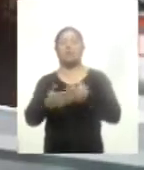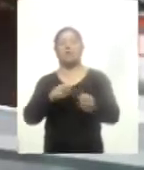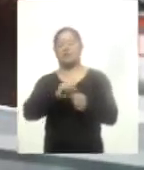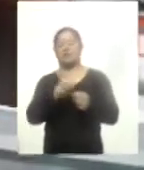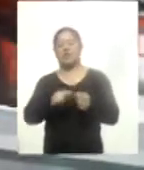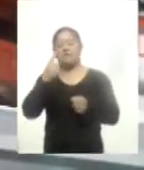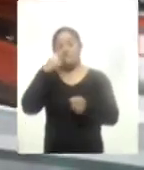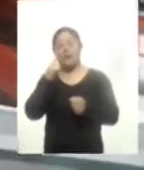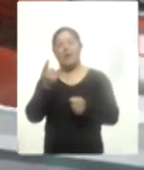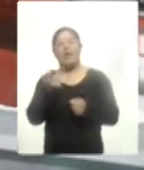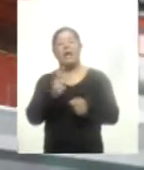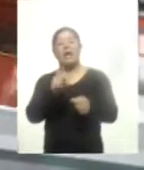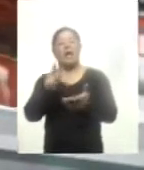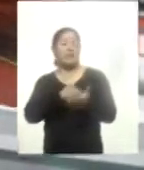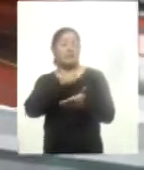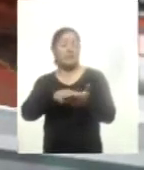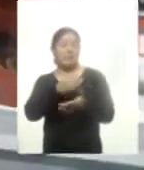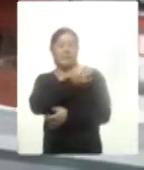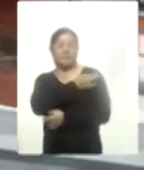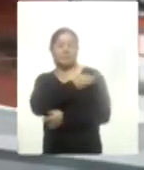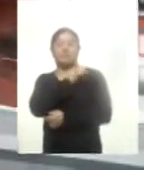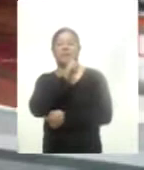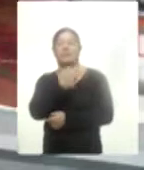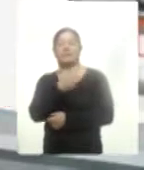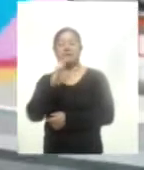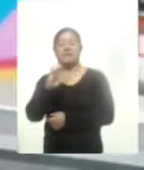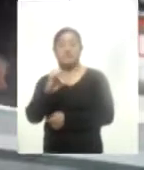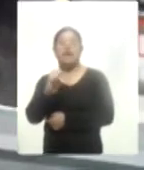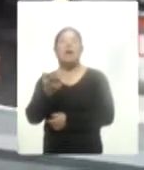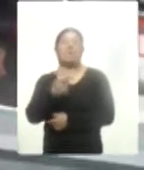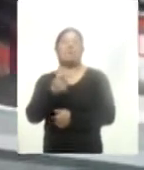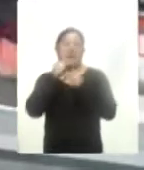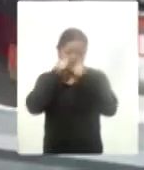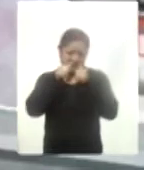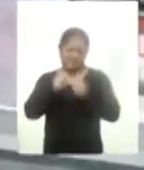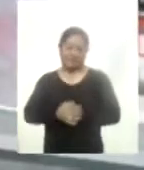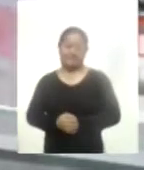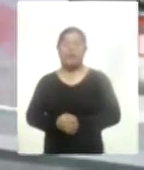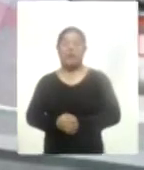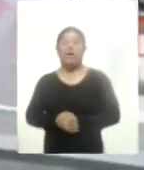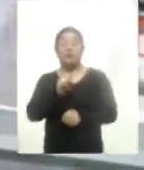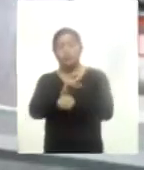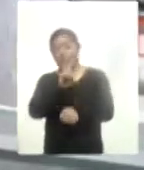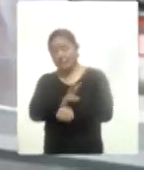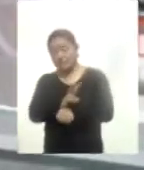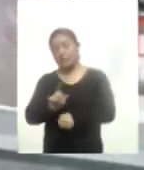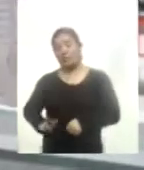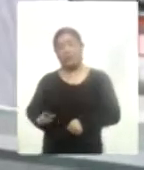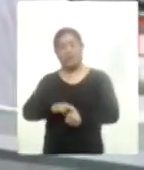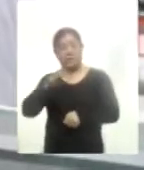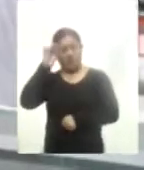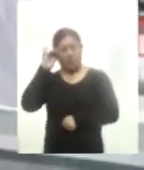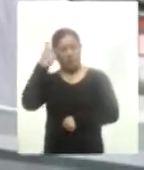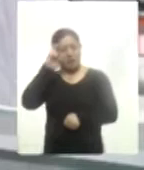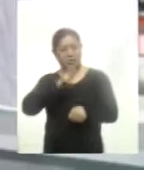la eliminación de la hepatitis C en el primer nivel de atención. Además supervisan gobernador Marcomena y director del Insabi, Juan